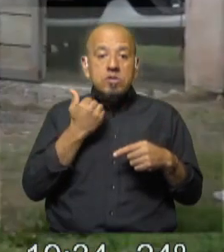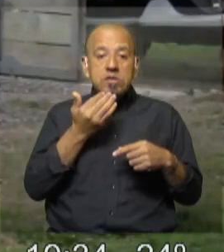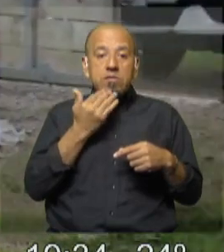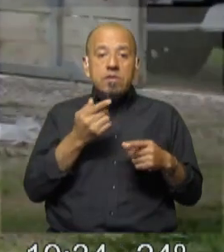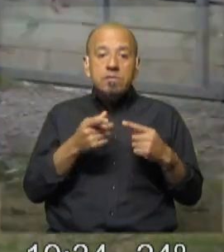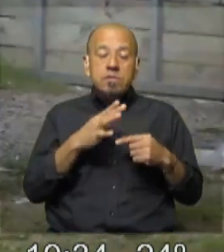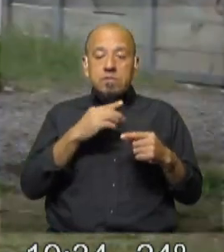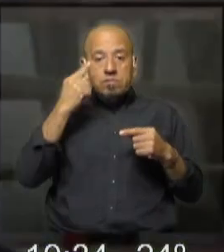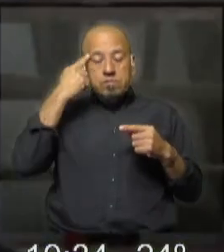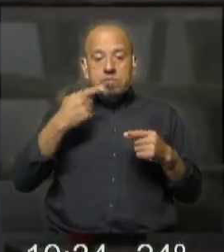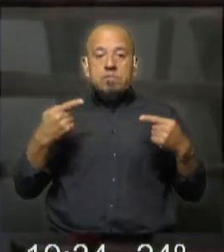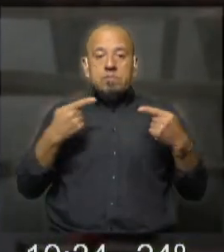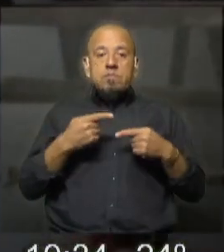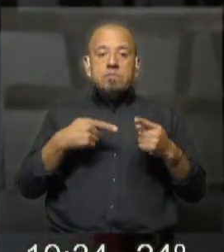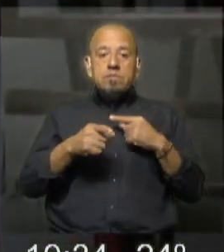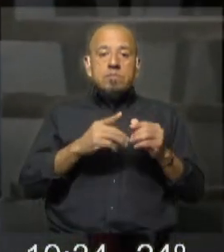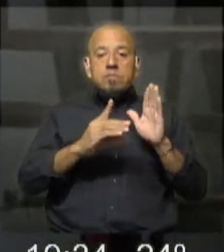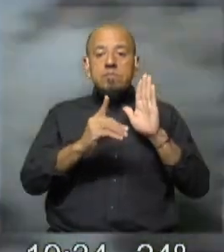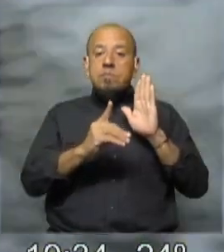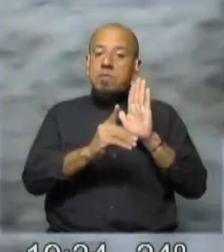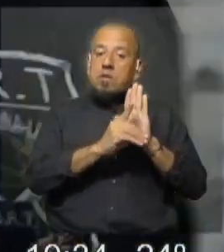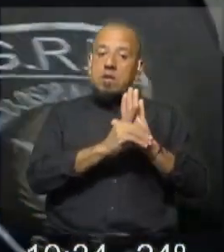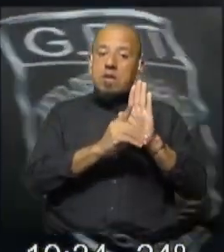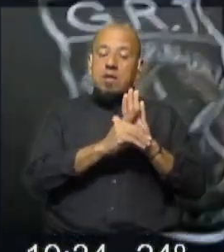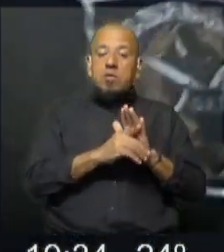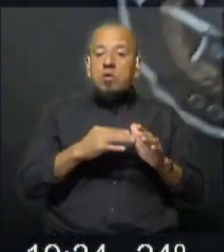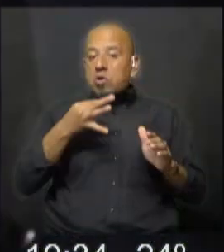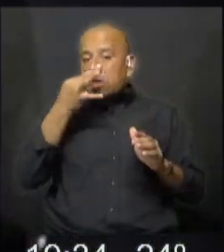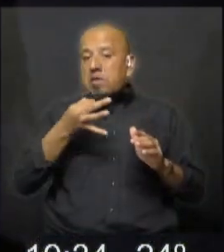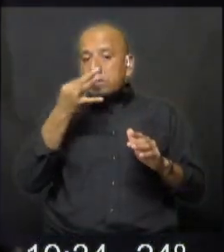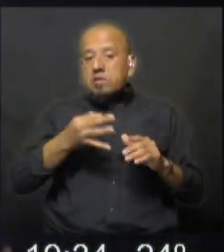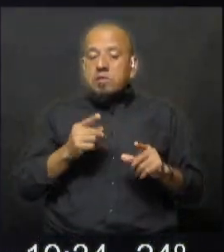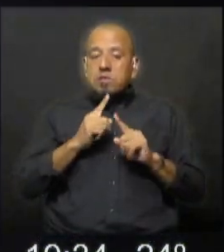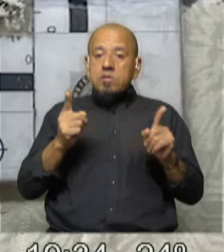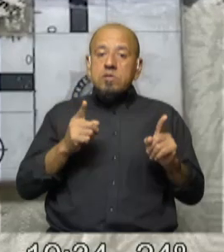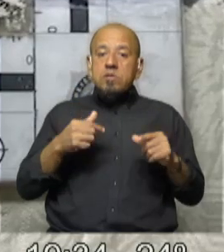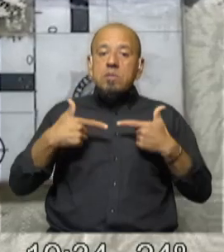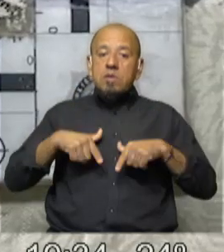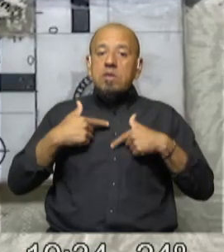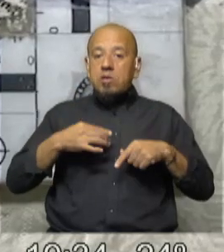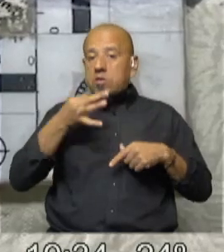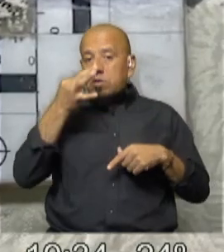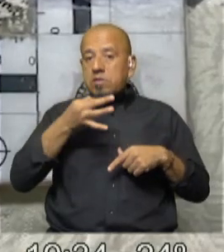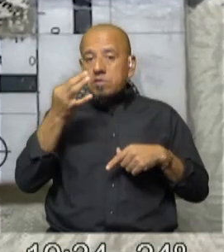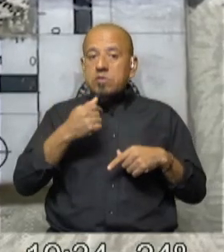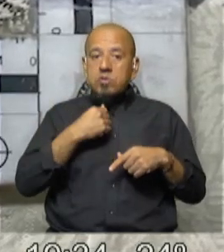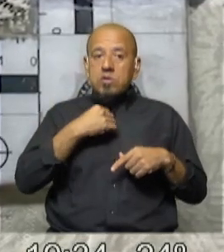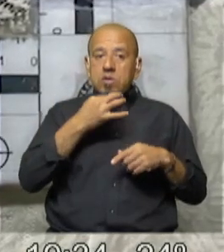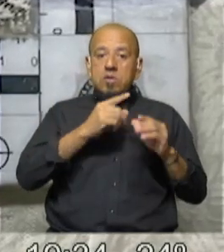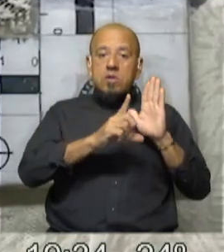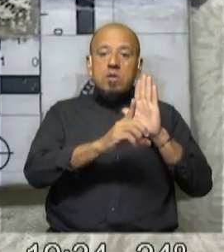hay una contradicción y el dato mata relato, el Ministro pone un relato yo lo que pongo son los datos oficiales